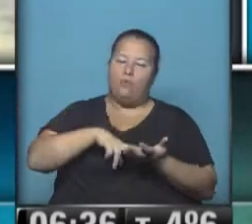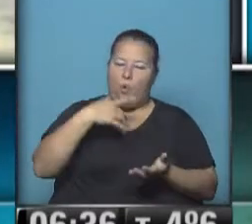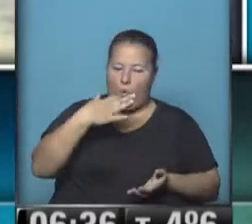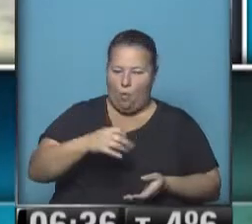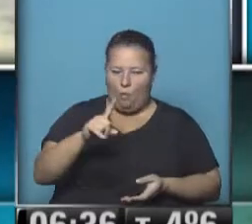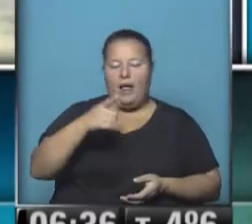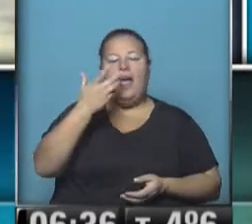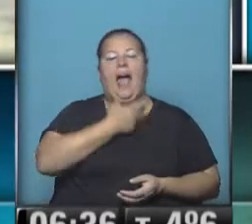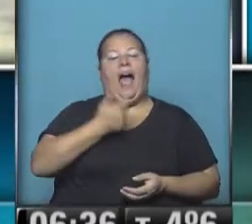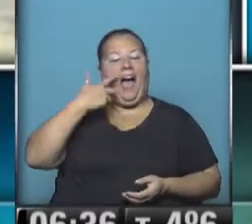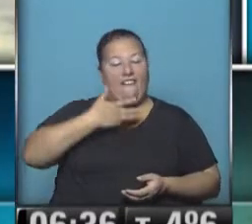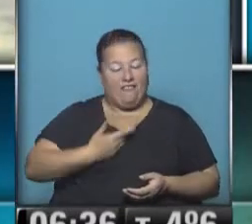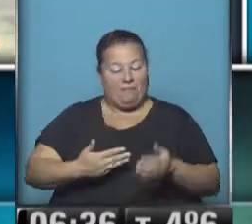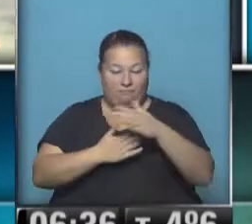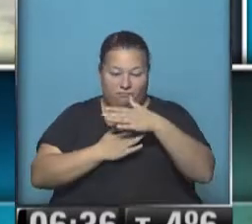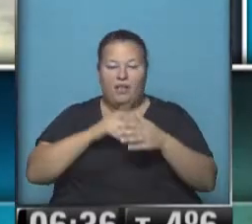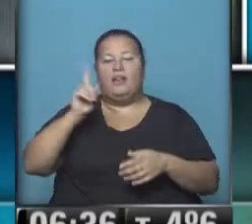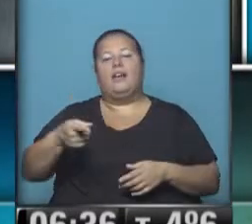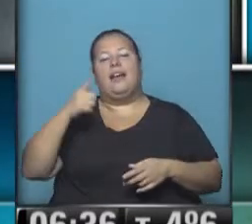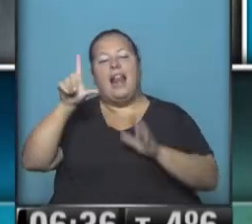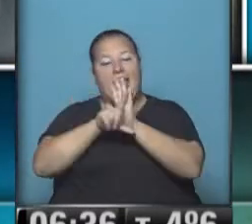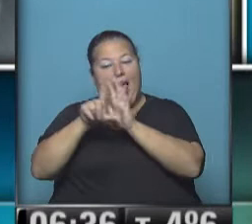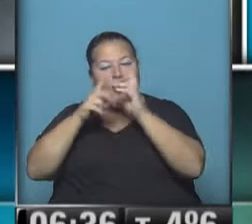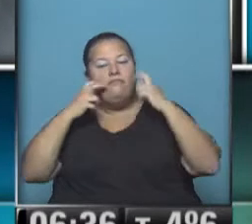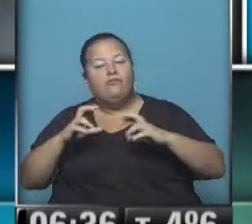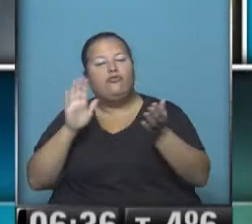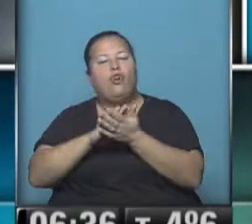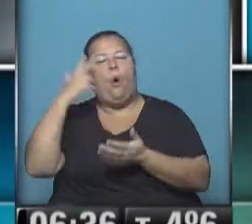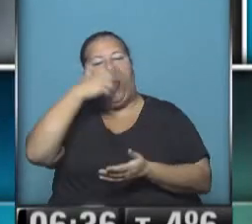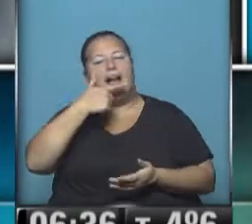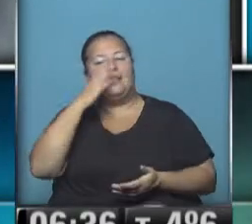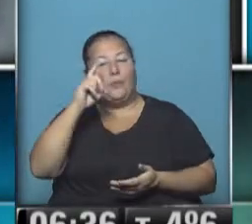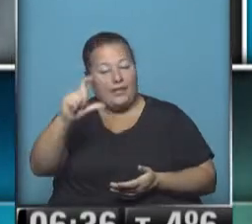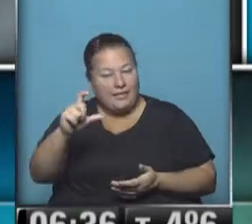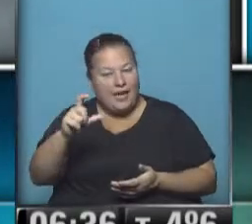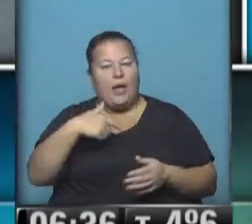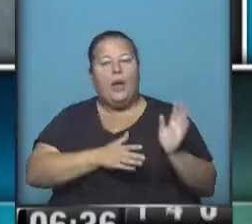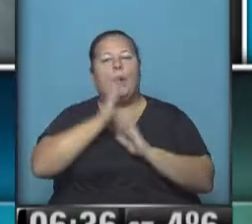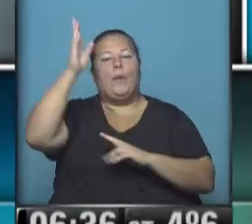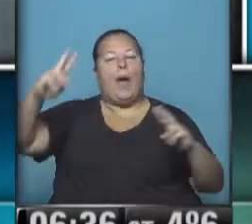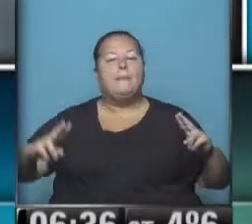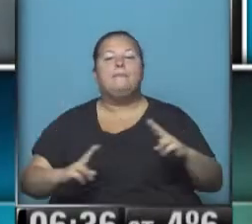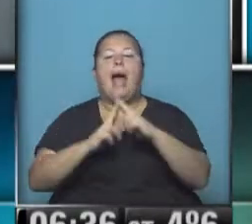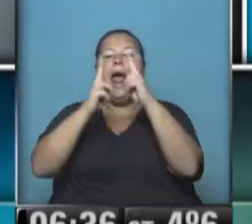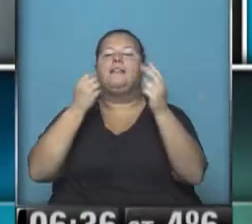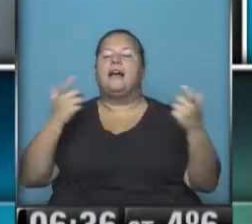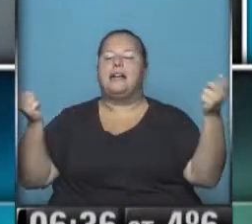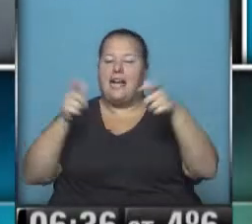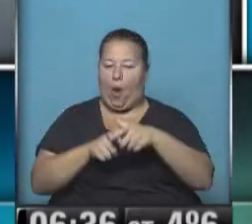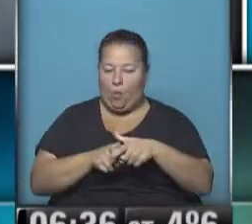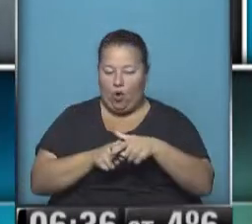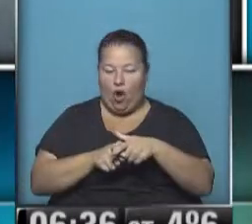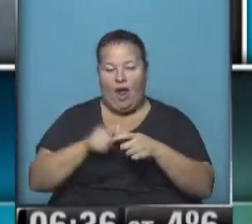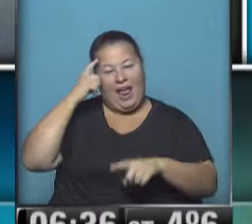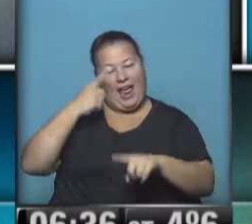el titular de la AFIP y los legisladores de la comisión que investigue el caso HSBC, parten rumbo a París, donde se reunirán con